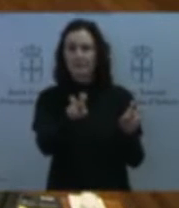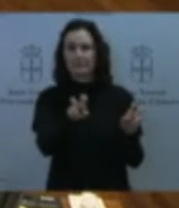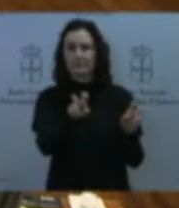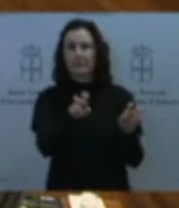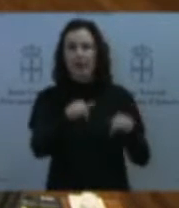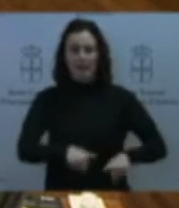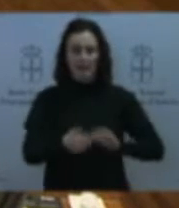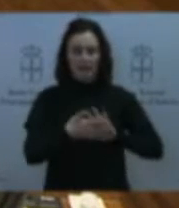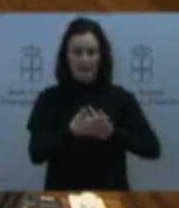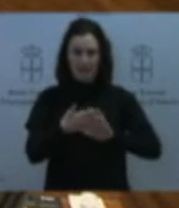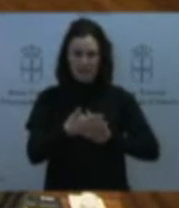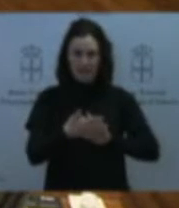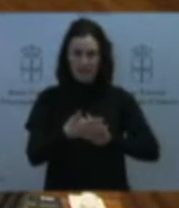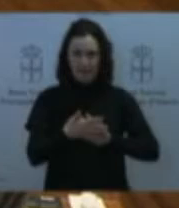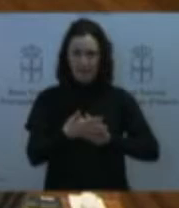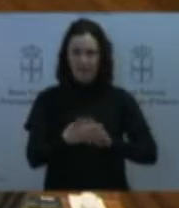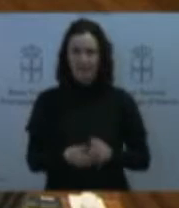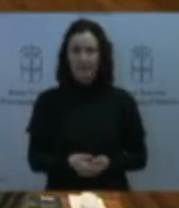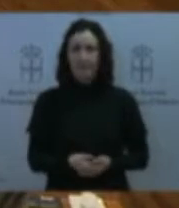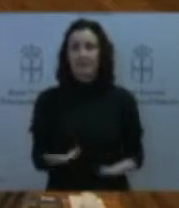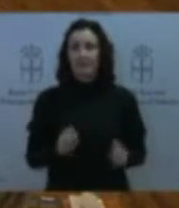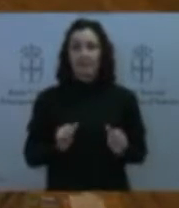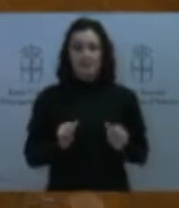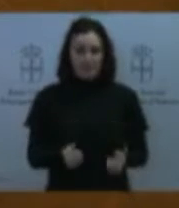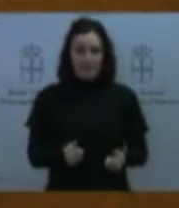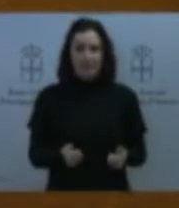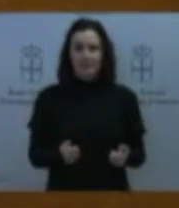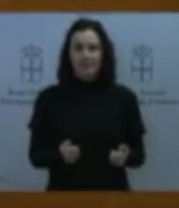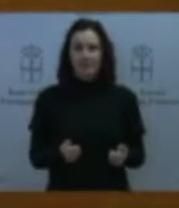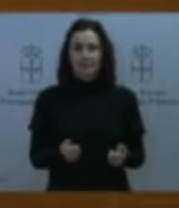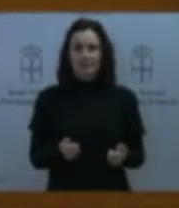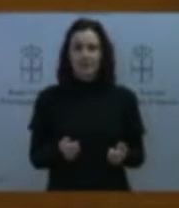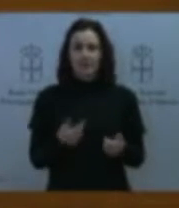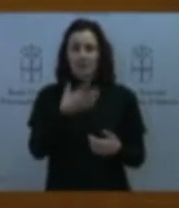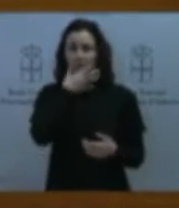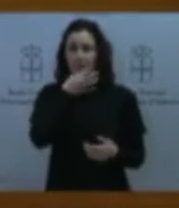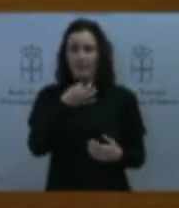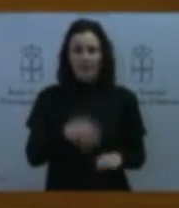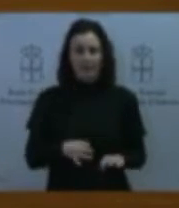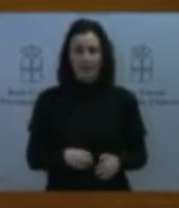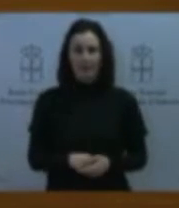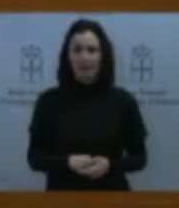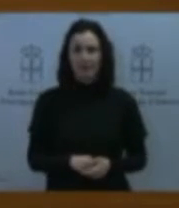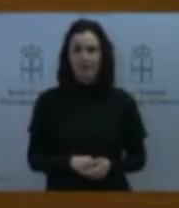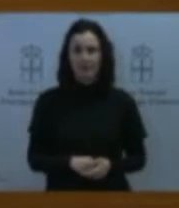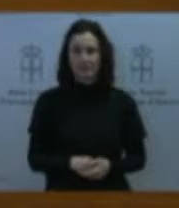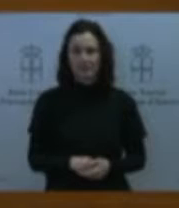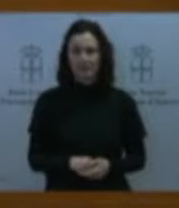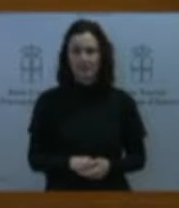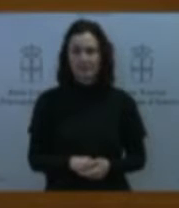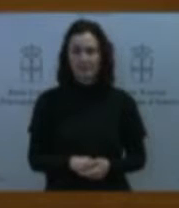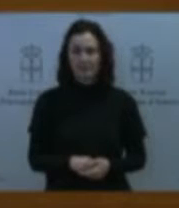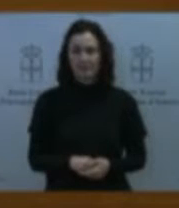Pero voy a empezar por una muy sencilla, que es que preguntarle, señor consejero,